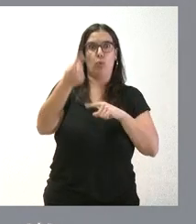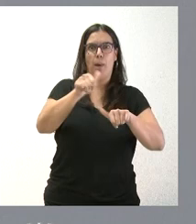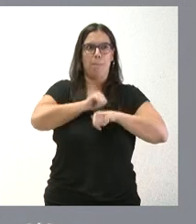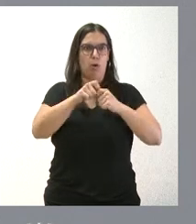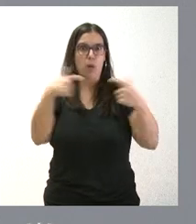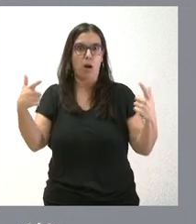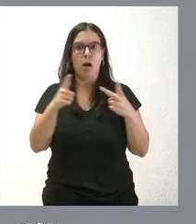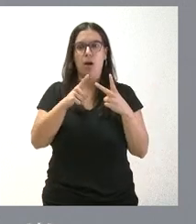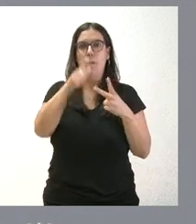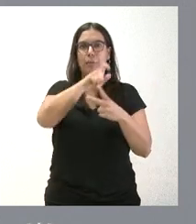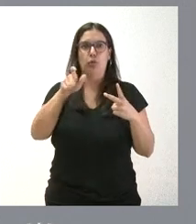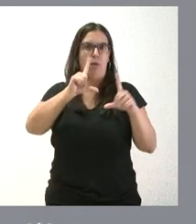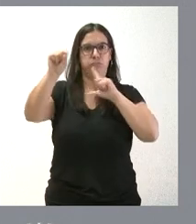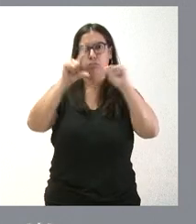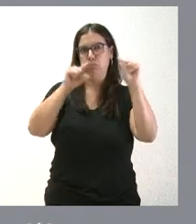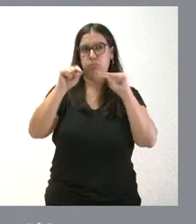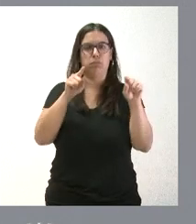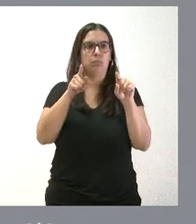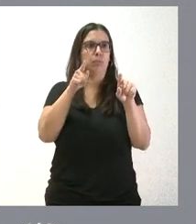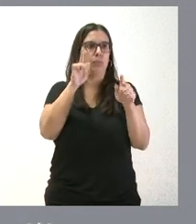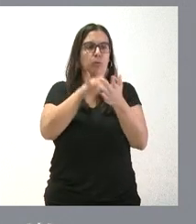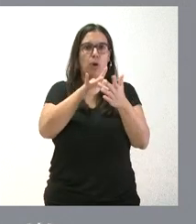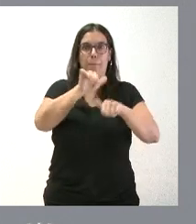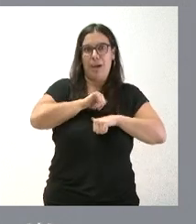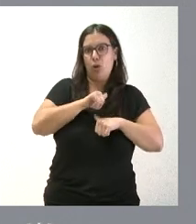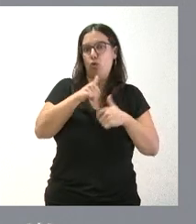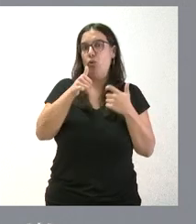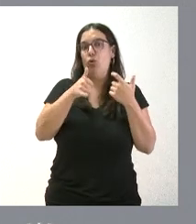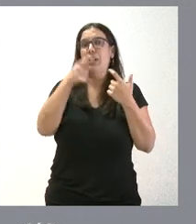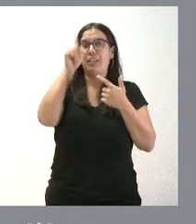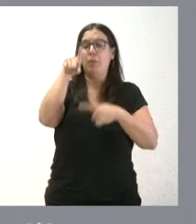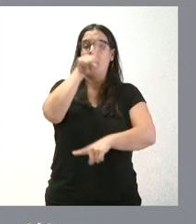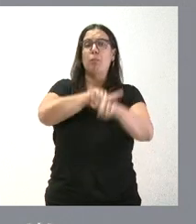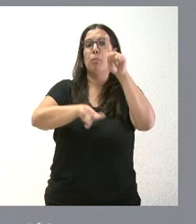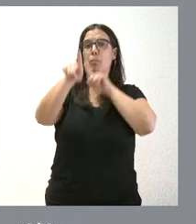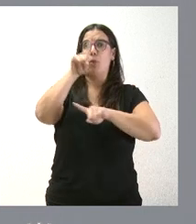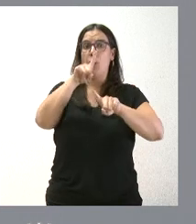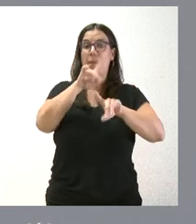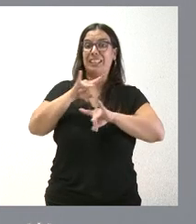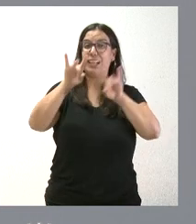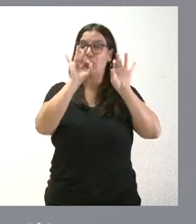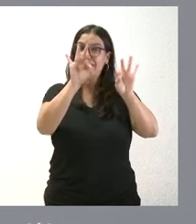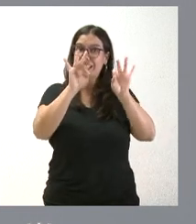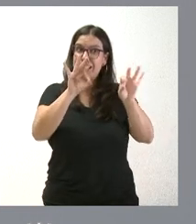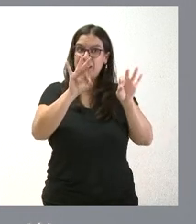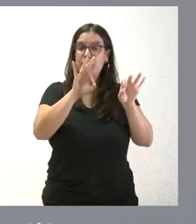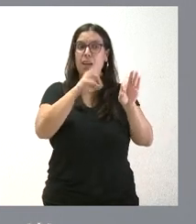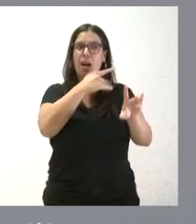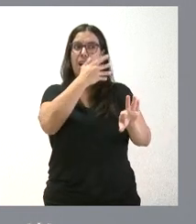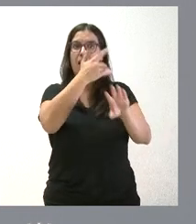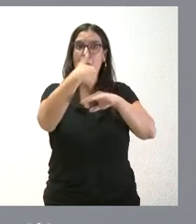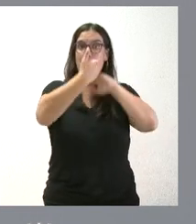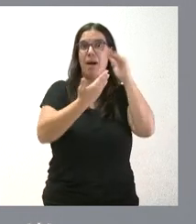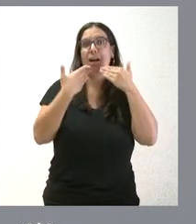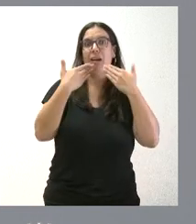muchas personas que se fueron al paro en ese territorio y un problema muy importante era un territorio muy concreto que había vivido de la minería